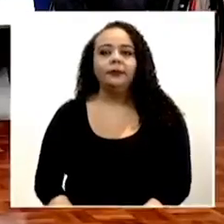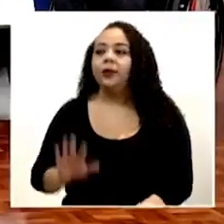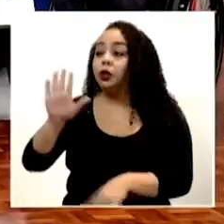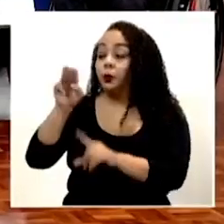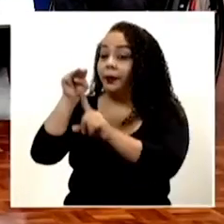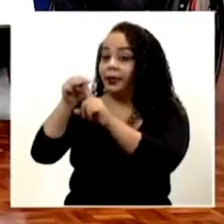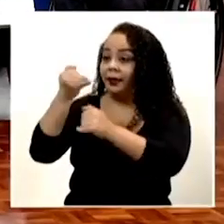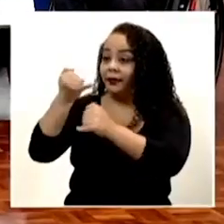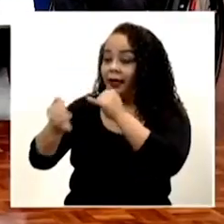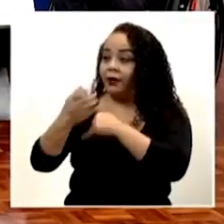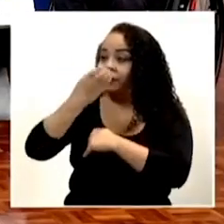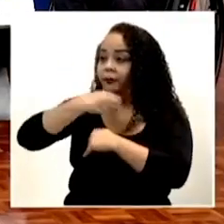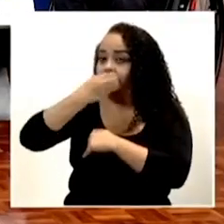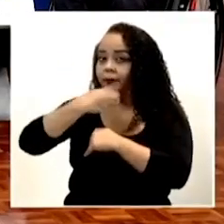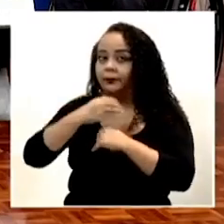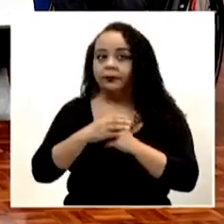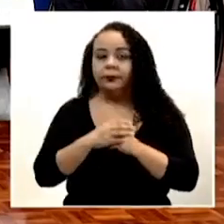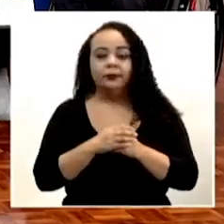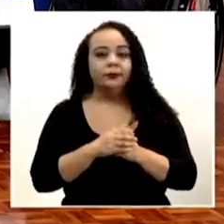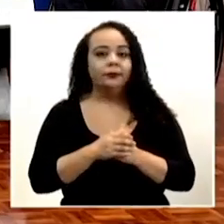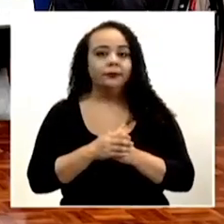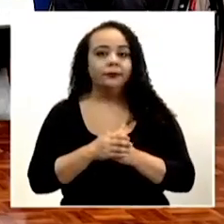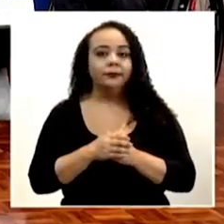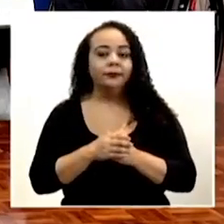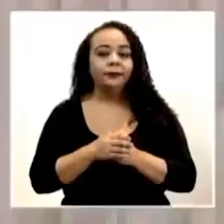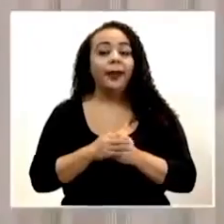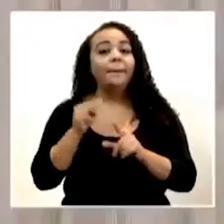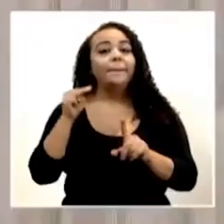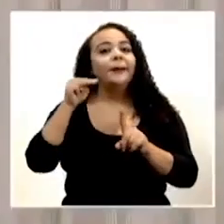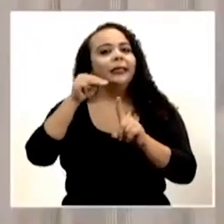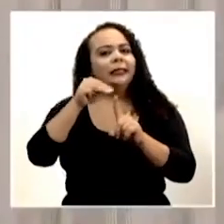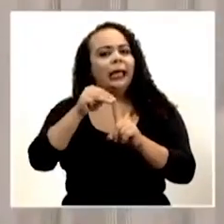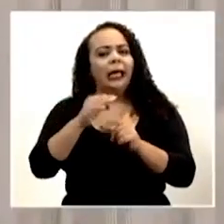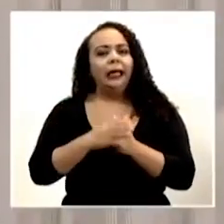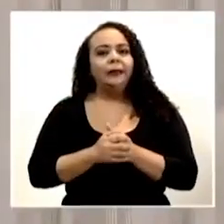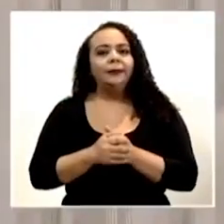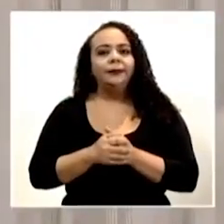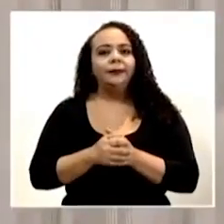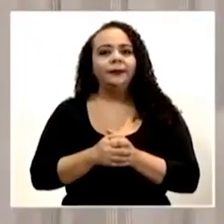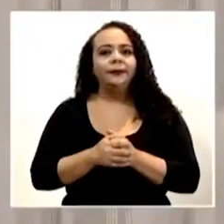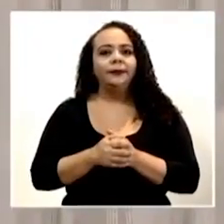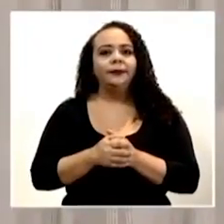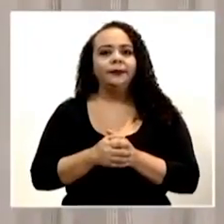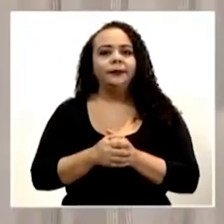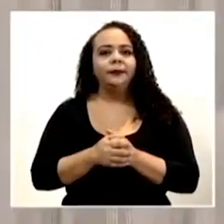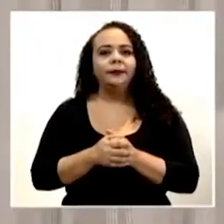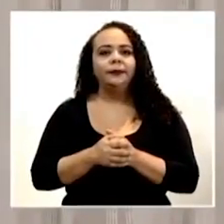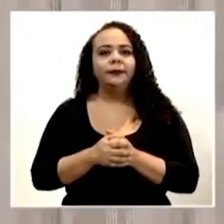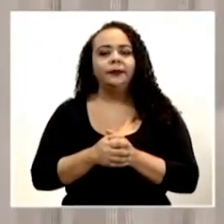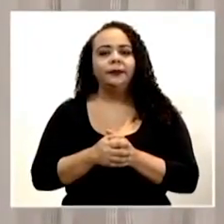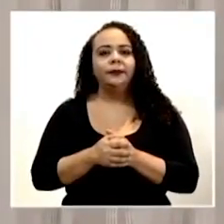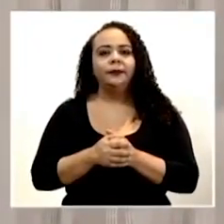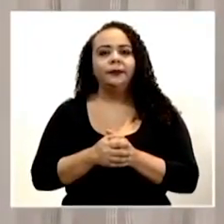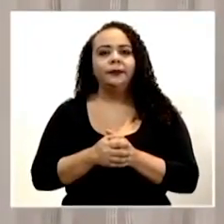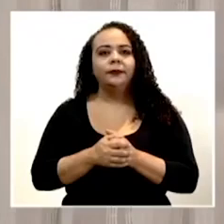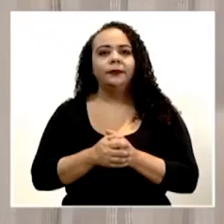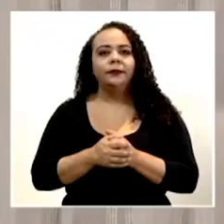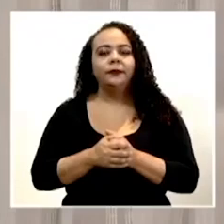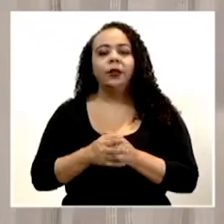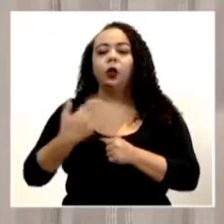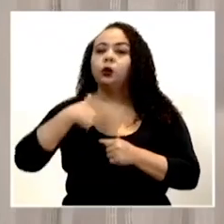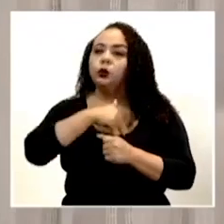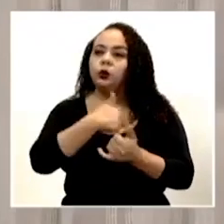final, doctor Román Macaya? Bueno, el mensaje es que estamos en